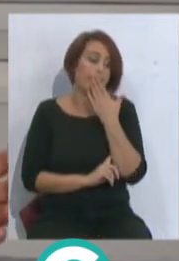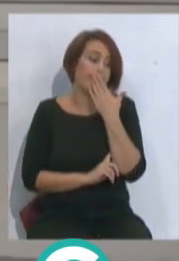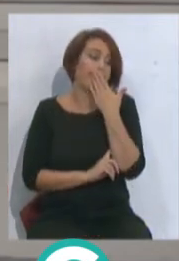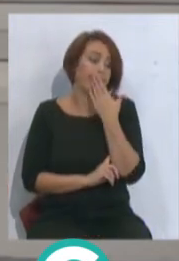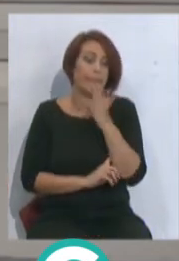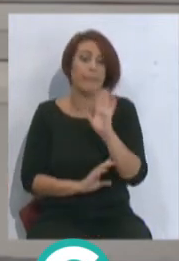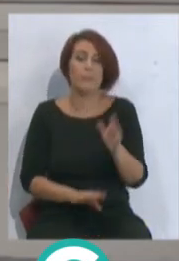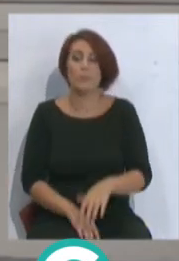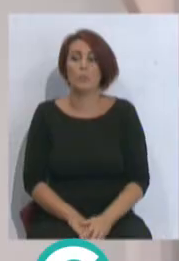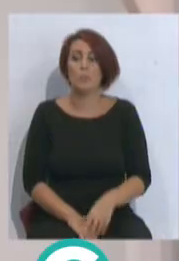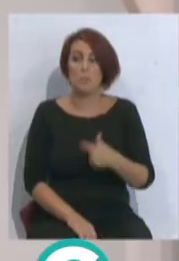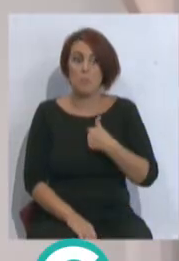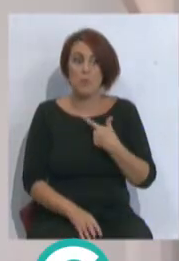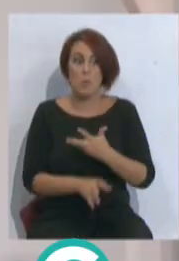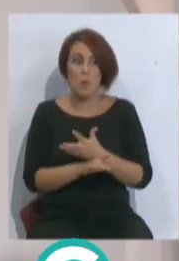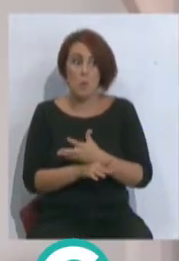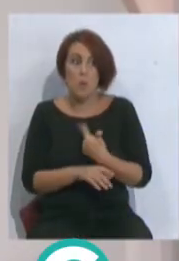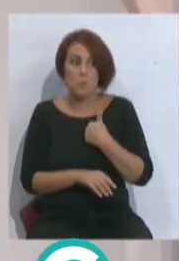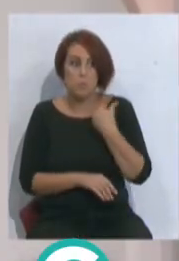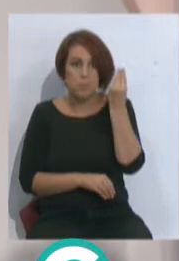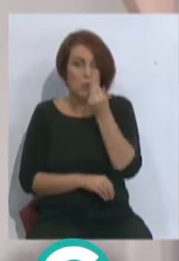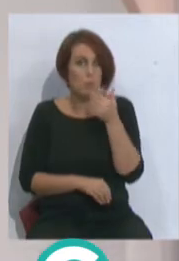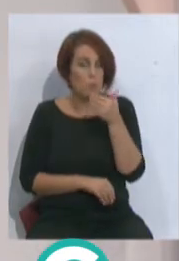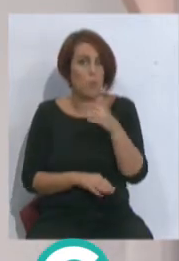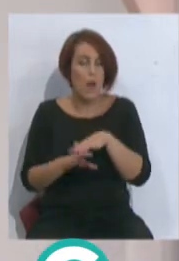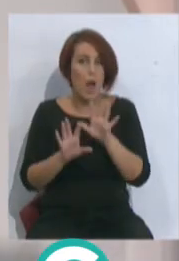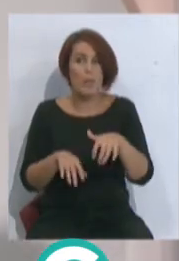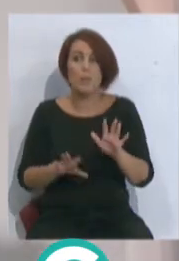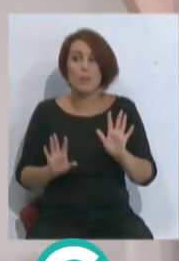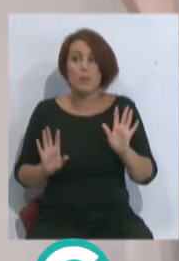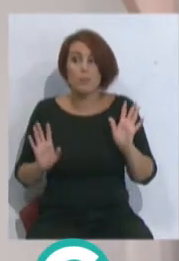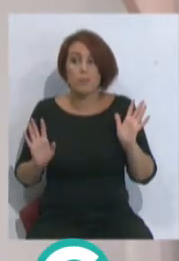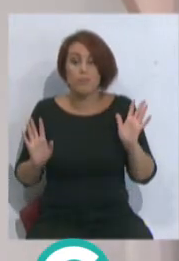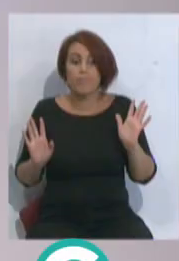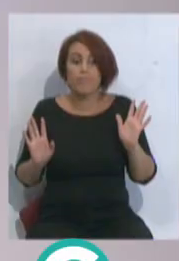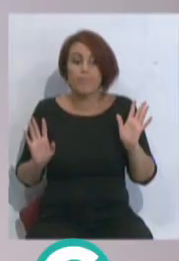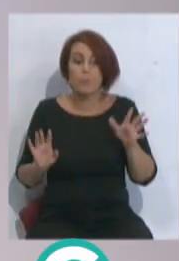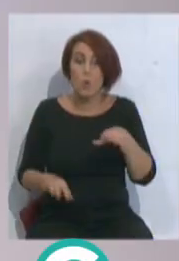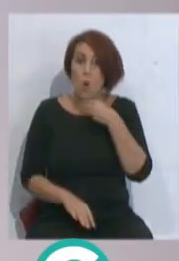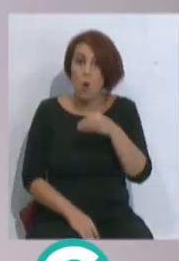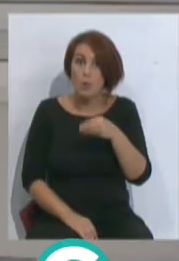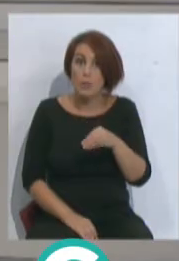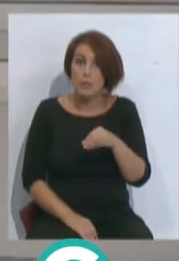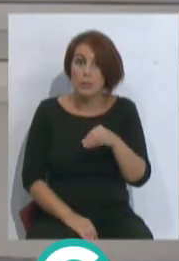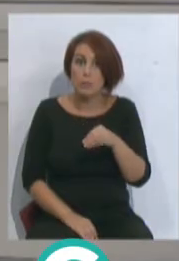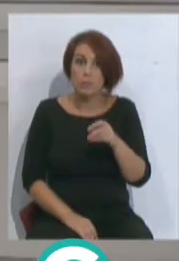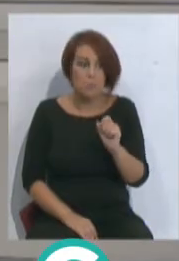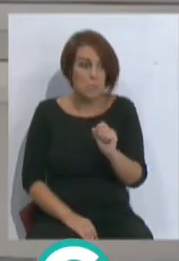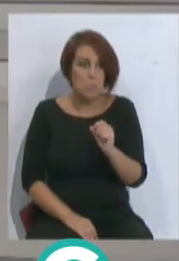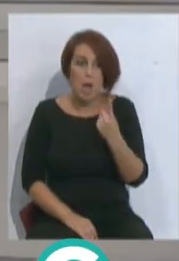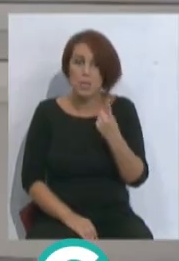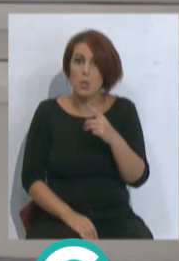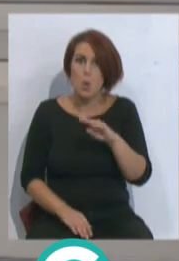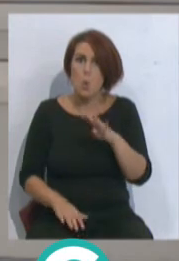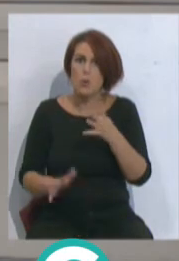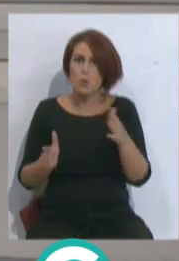bueno... Ese me, vamos, me pareció un plazo de la doña, más yo creo que era un jugador de futuro para el Cádiz, pero... Fue de los canteranos el que más, estuvo con como